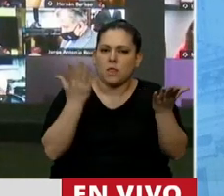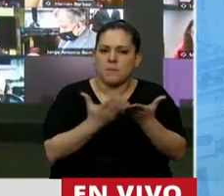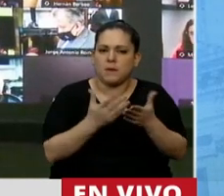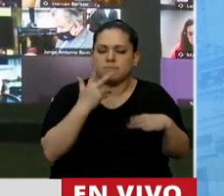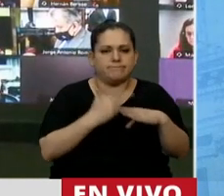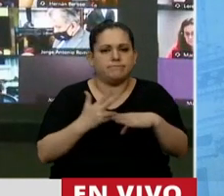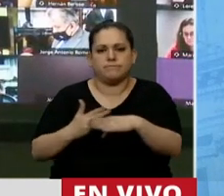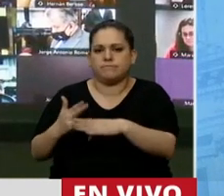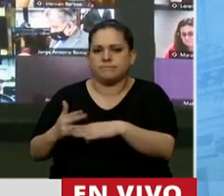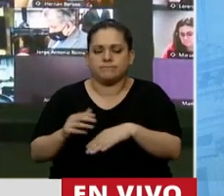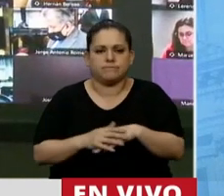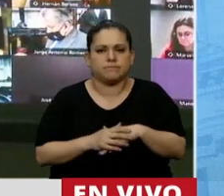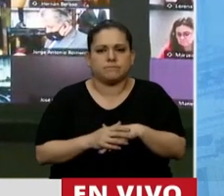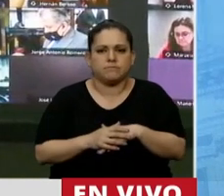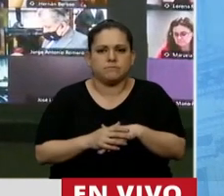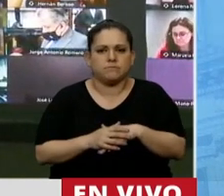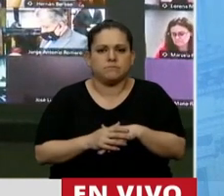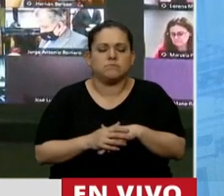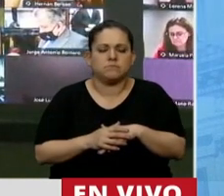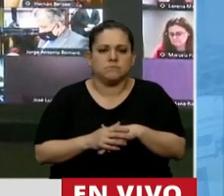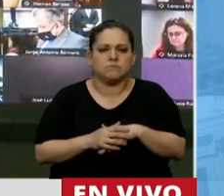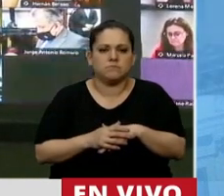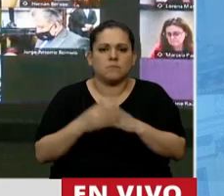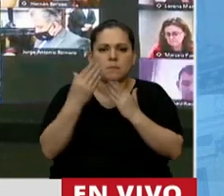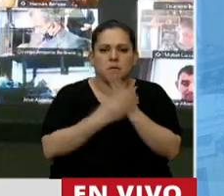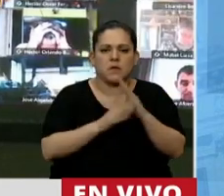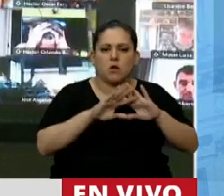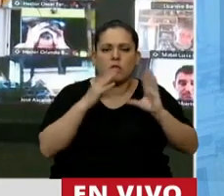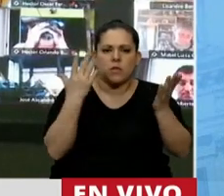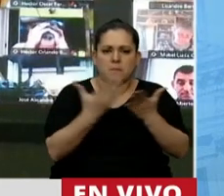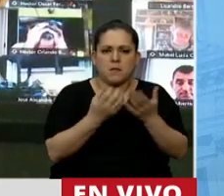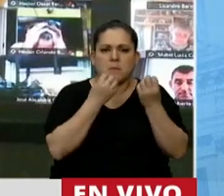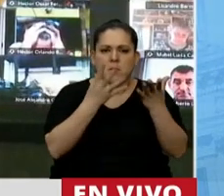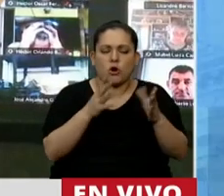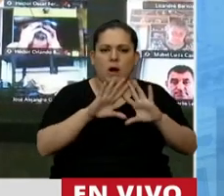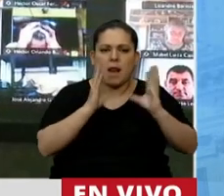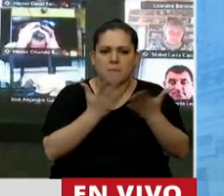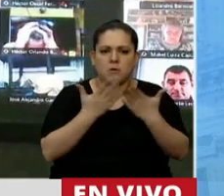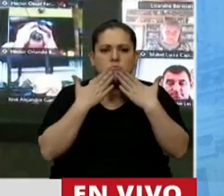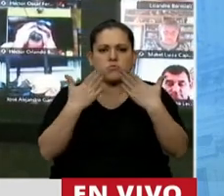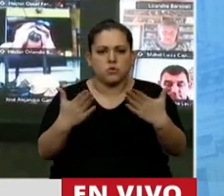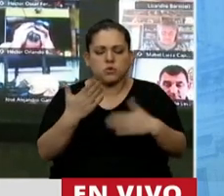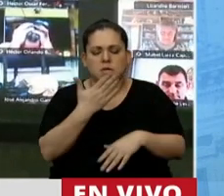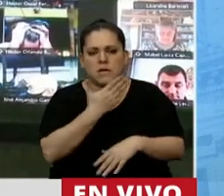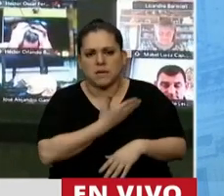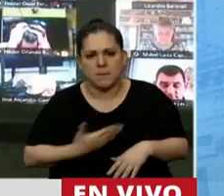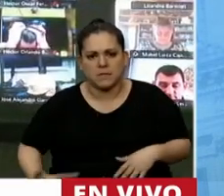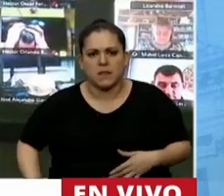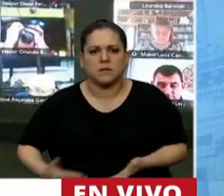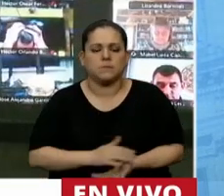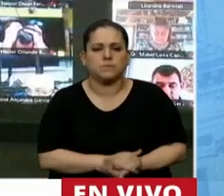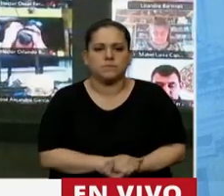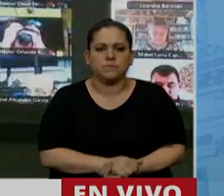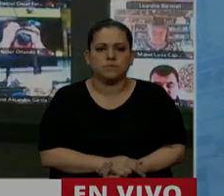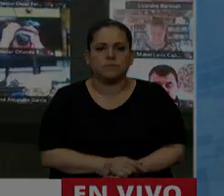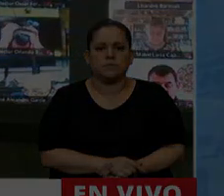recategorizado, se ha puesto a la cabeza de esta lucha por la mejora del ambiente. Muchas gracias, señor Presidente.